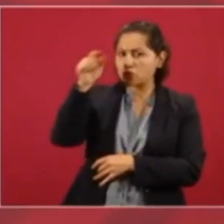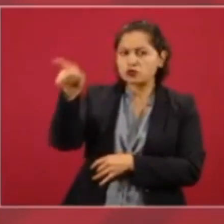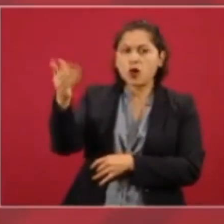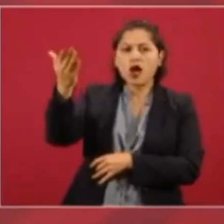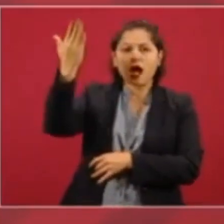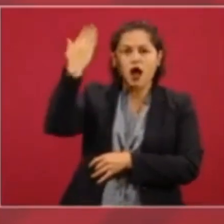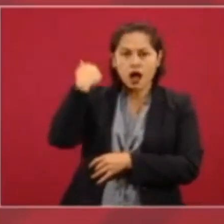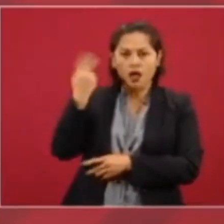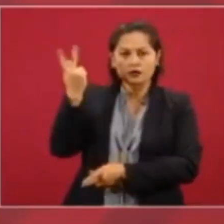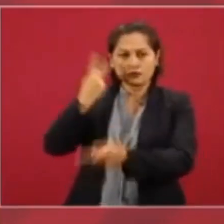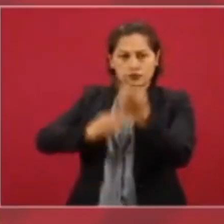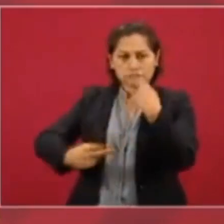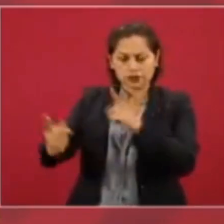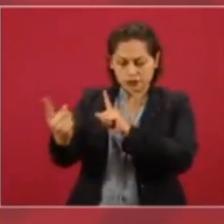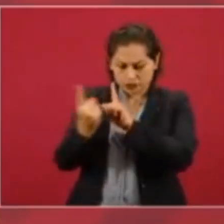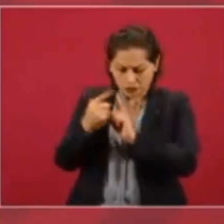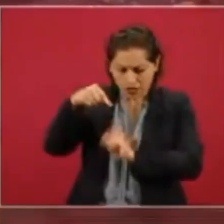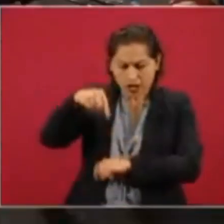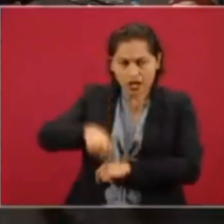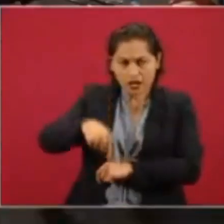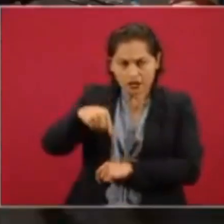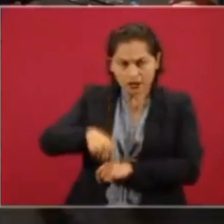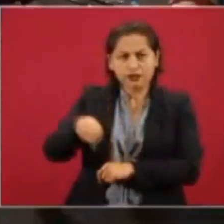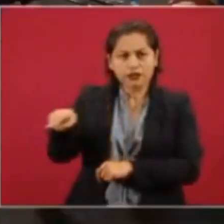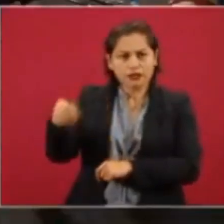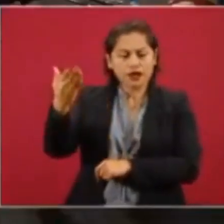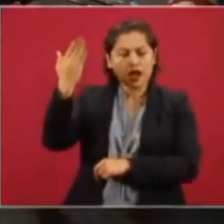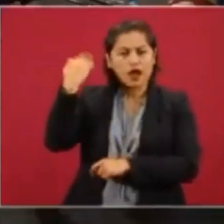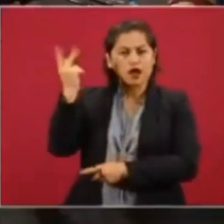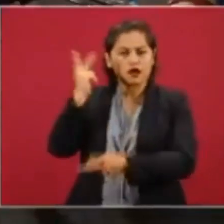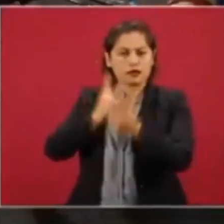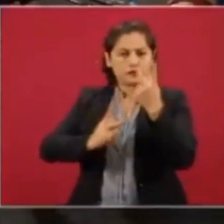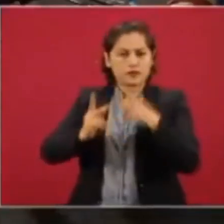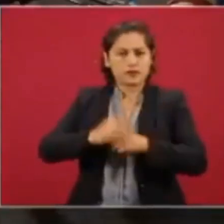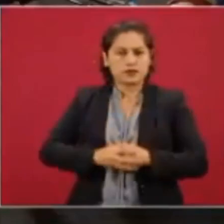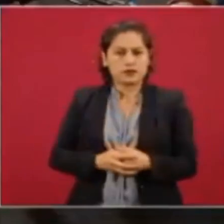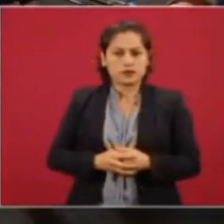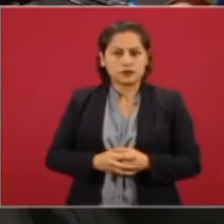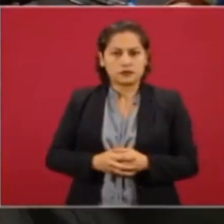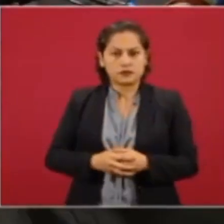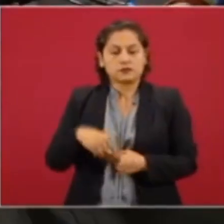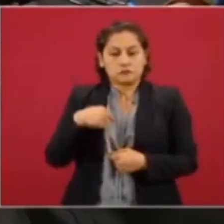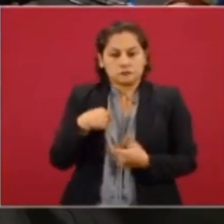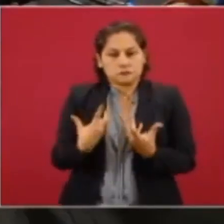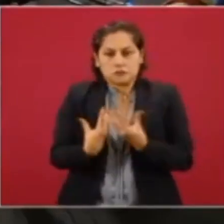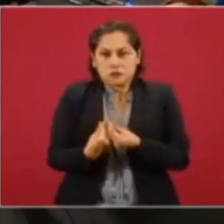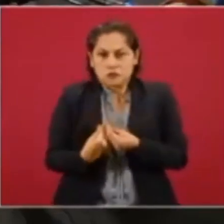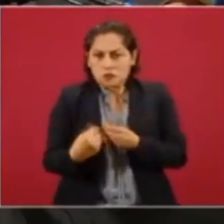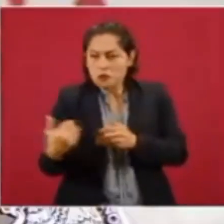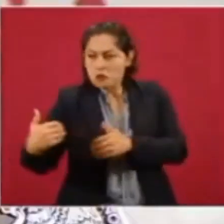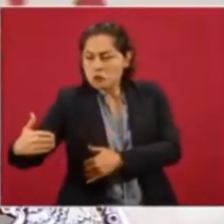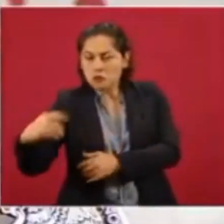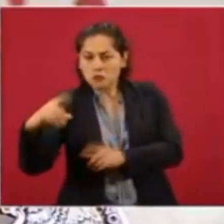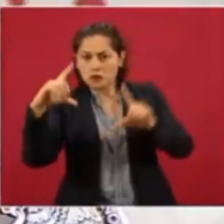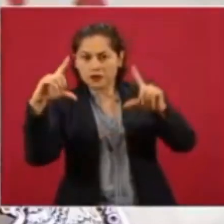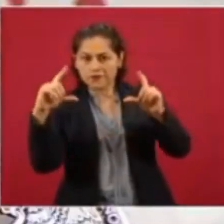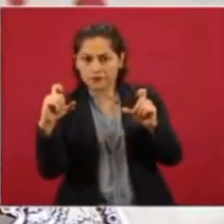Palacio, aquí, y me tomé hasta una foto con ella en